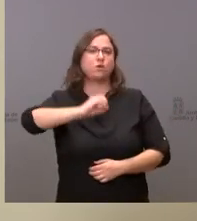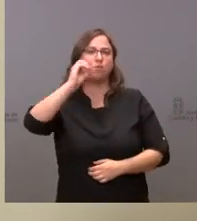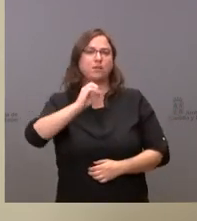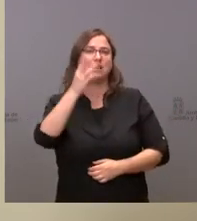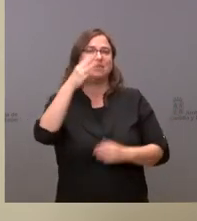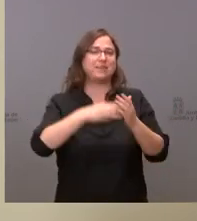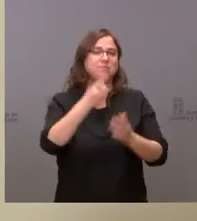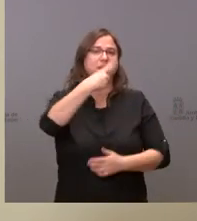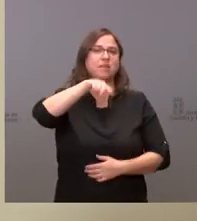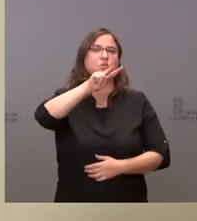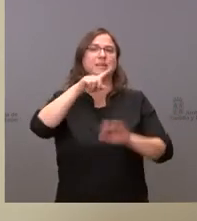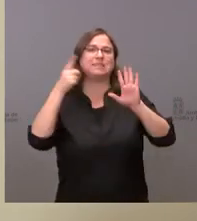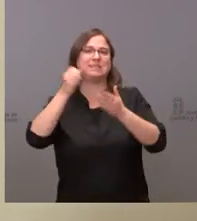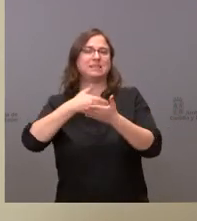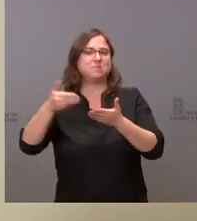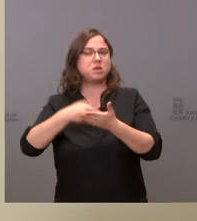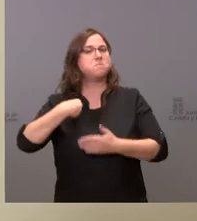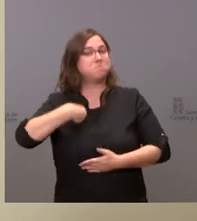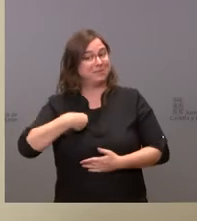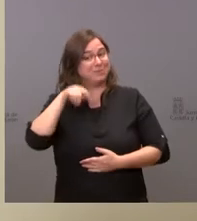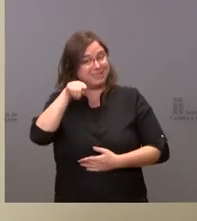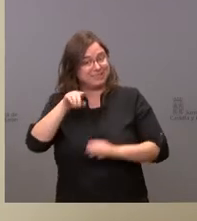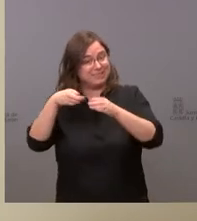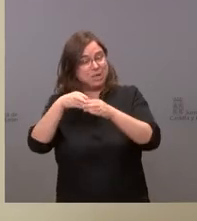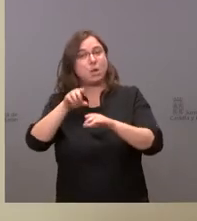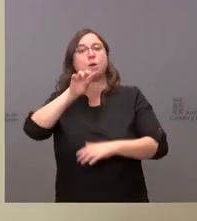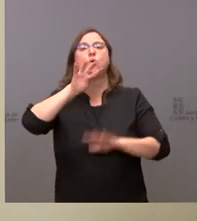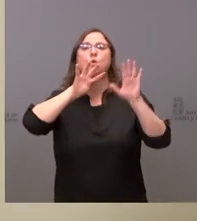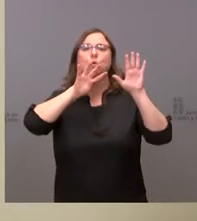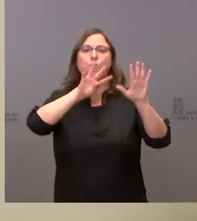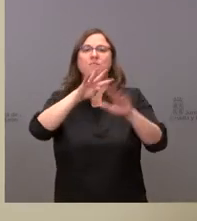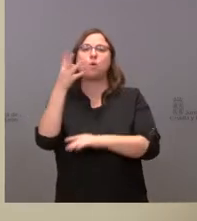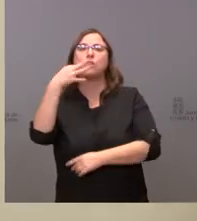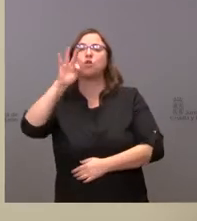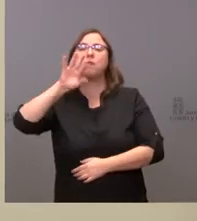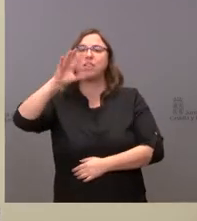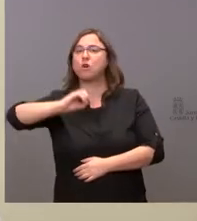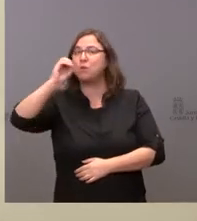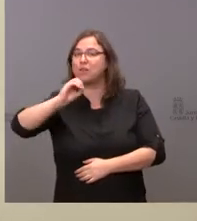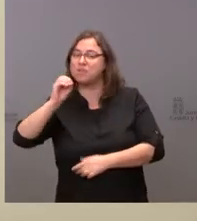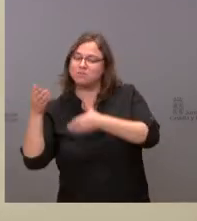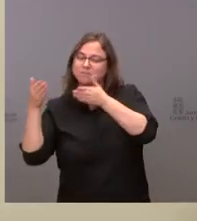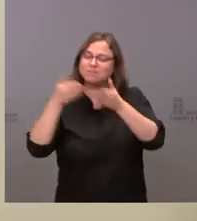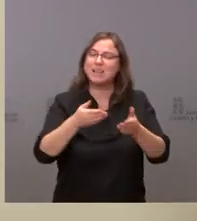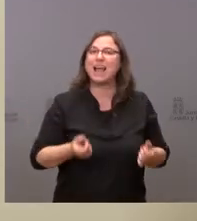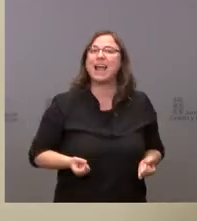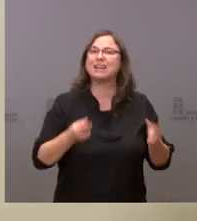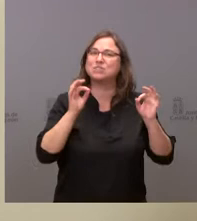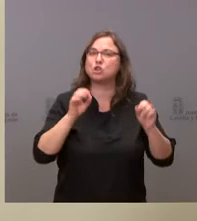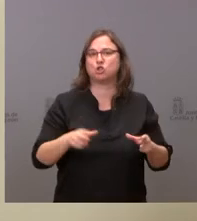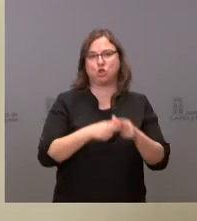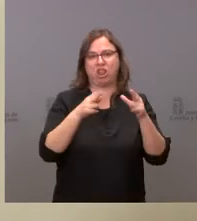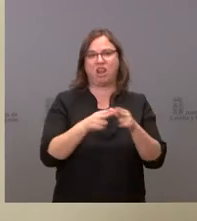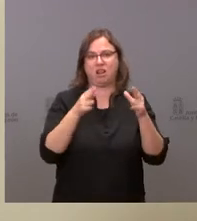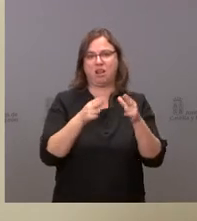.126 millones ocurre lo mismo. El 94,5% se dedican a gastos sociales de las